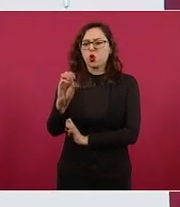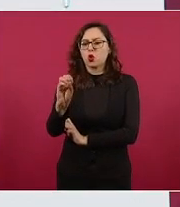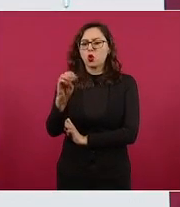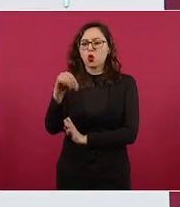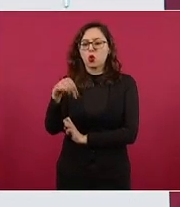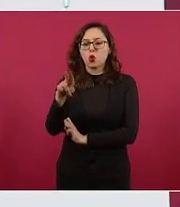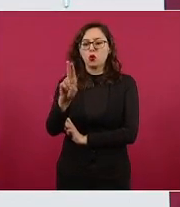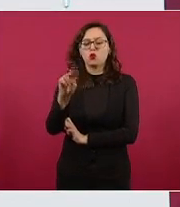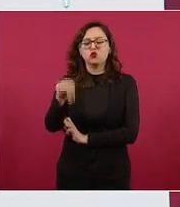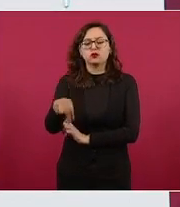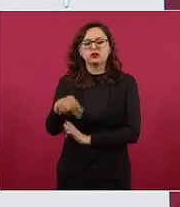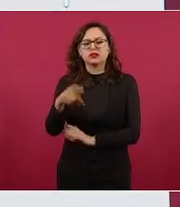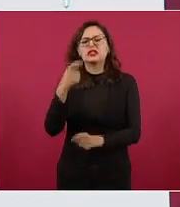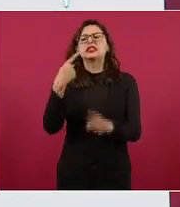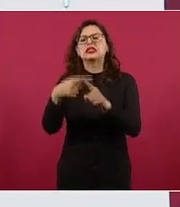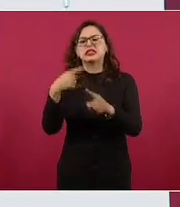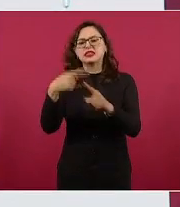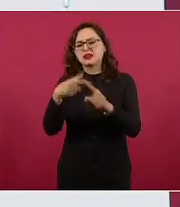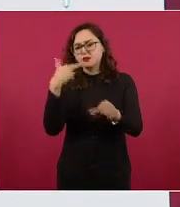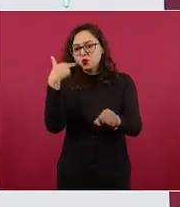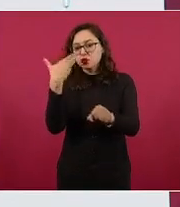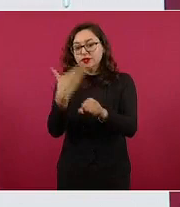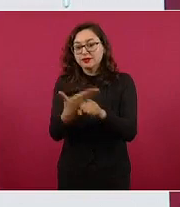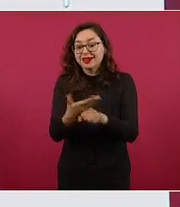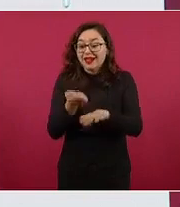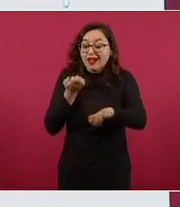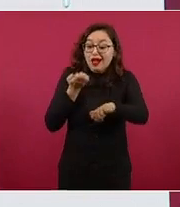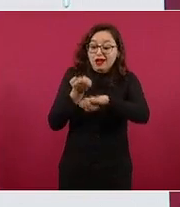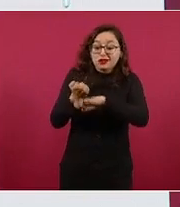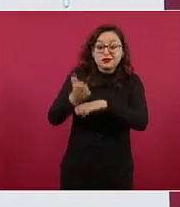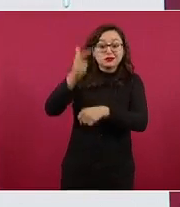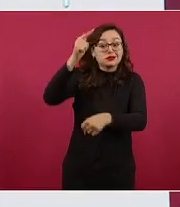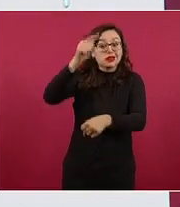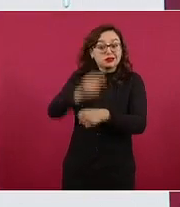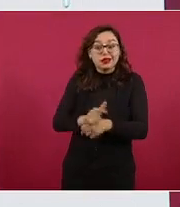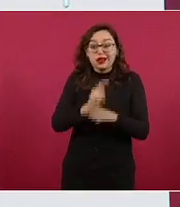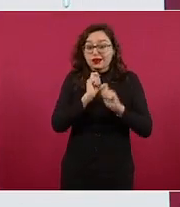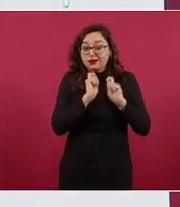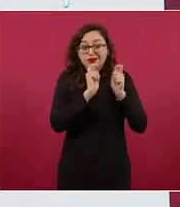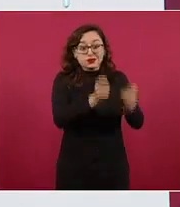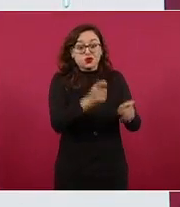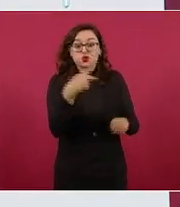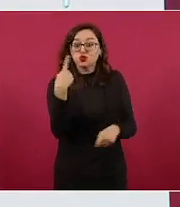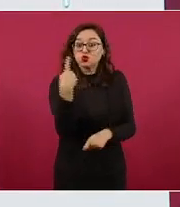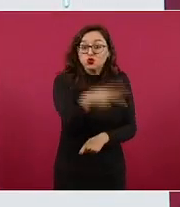autoridades locales o sea los que tienen que actuar